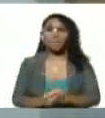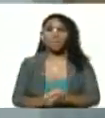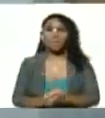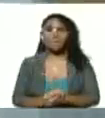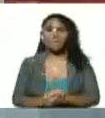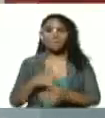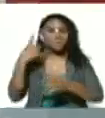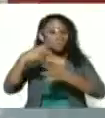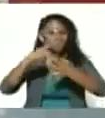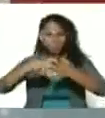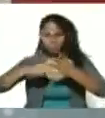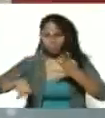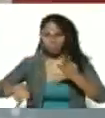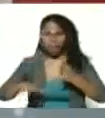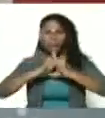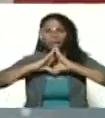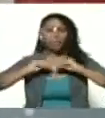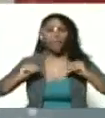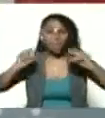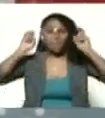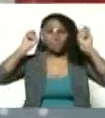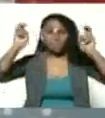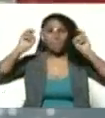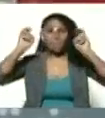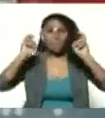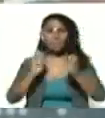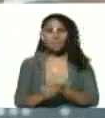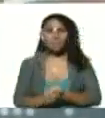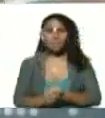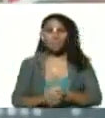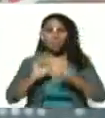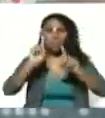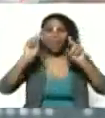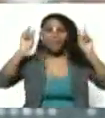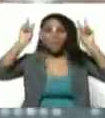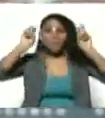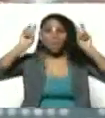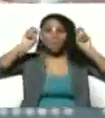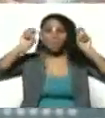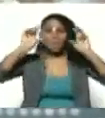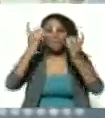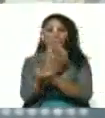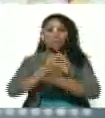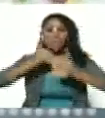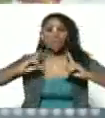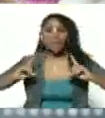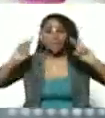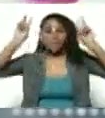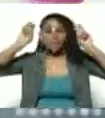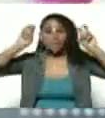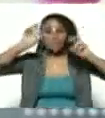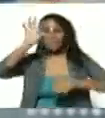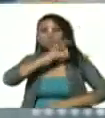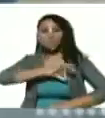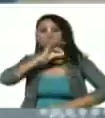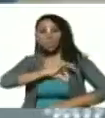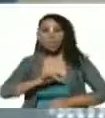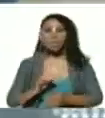etcétera en todos los campos una nueva democracia una nueva sociedad